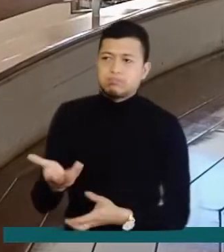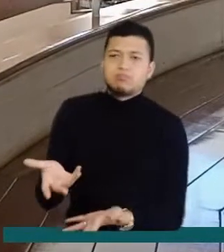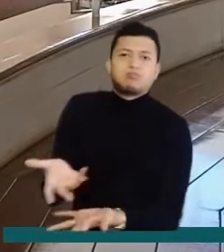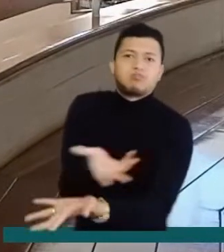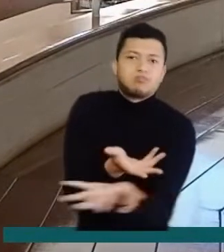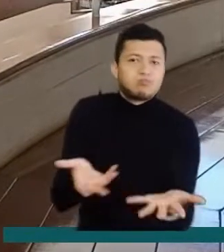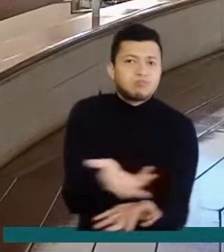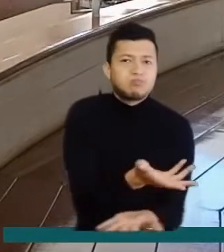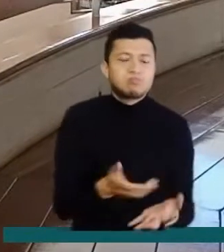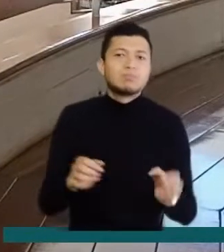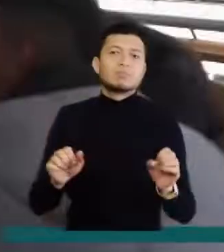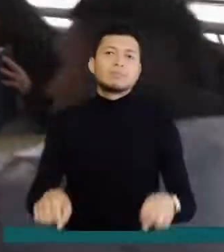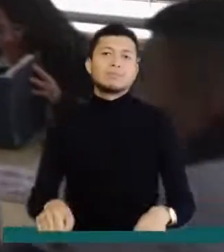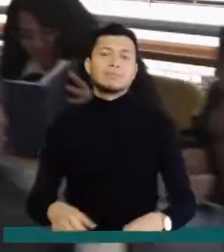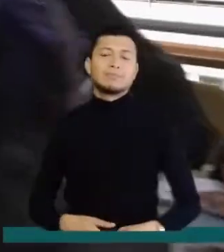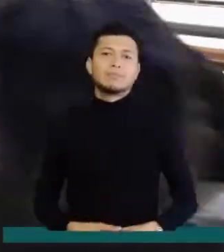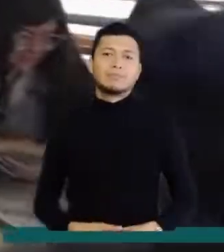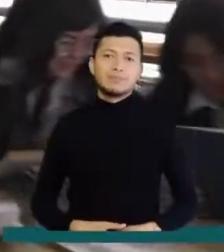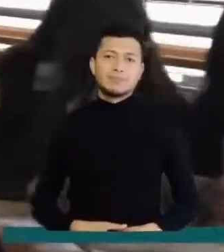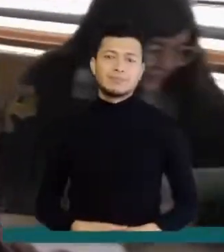compartían a nosotros a través de las recetas.